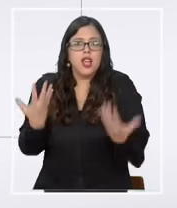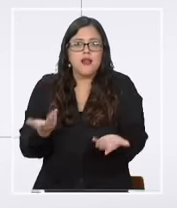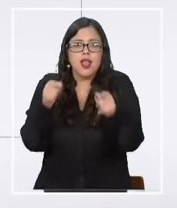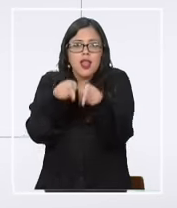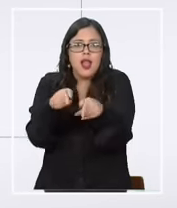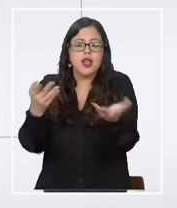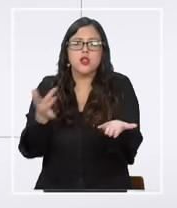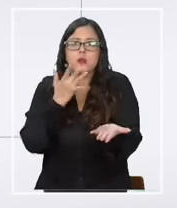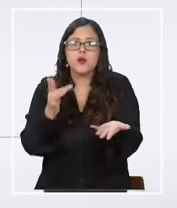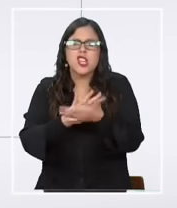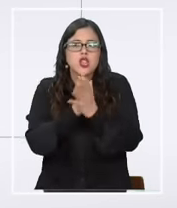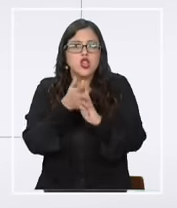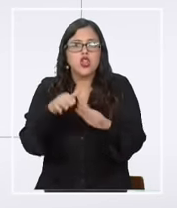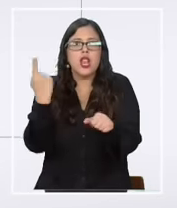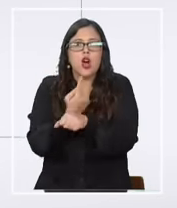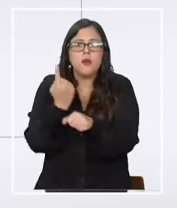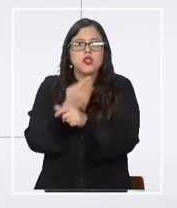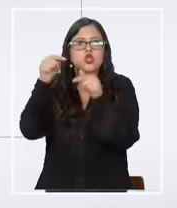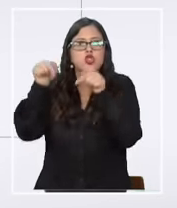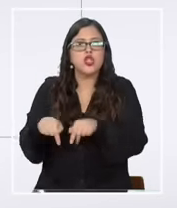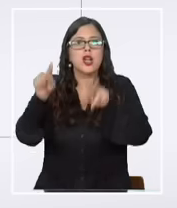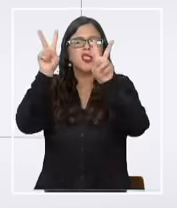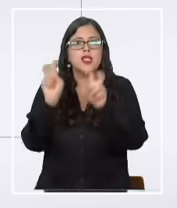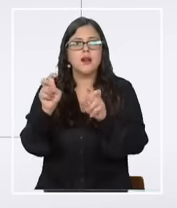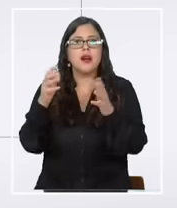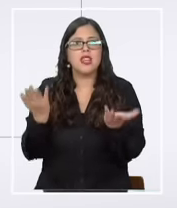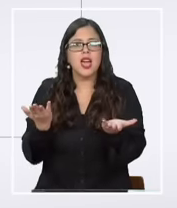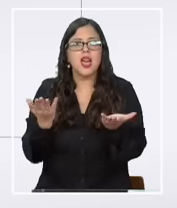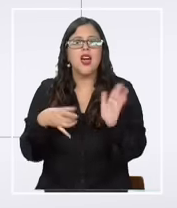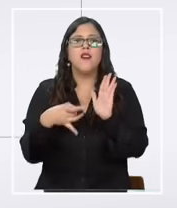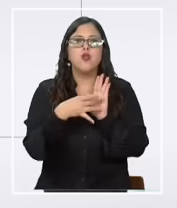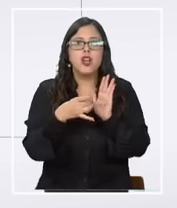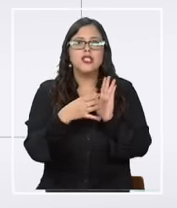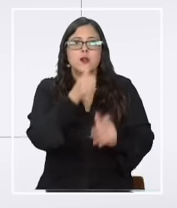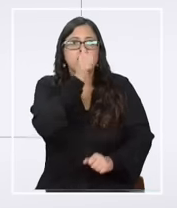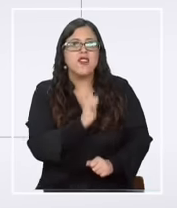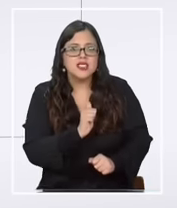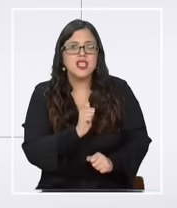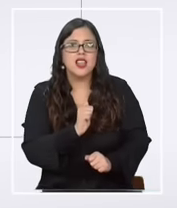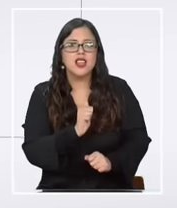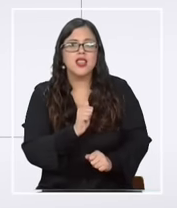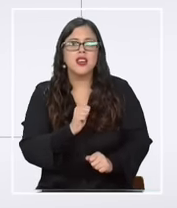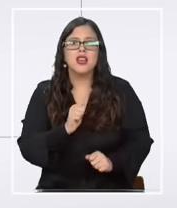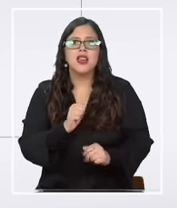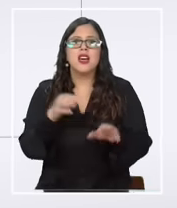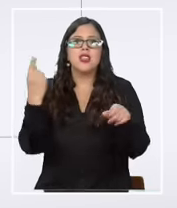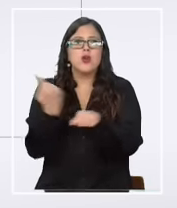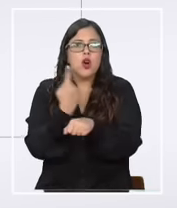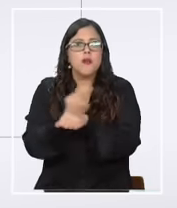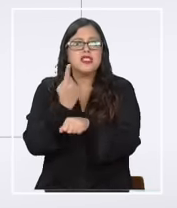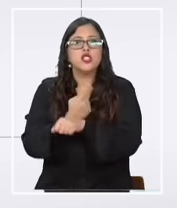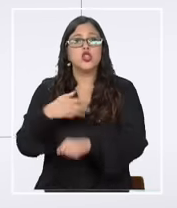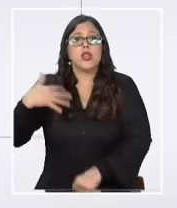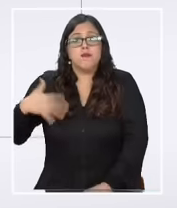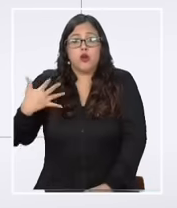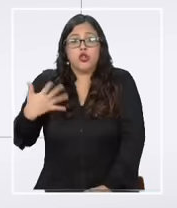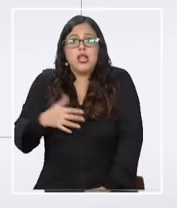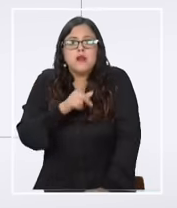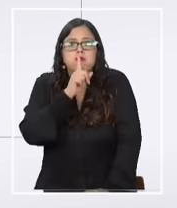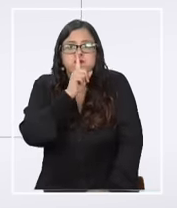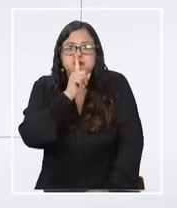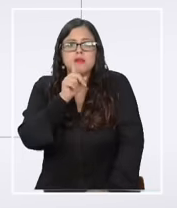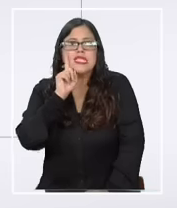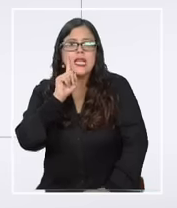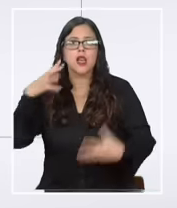toda la discusión de esta jornada fue la vulneración de la privacidad de una conversación que era relevante mantener en secreto y quién había